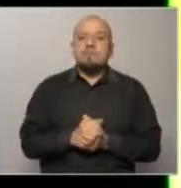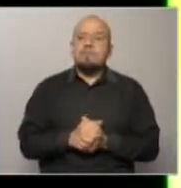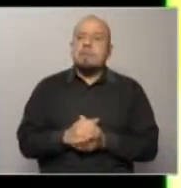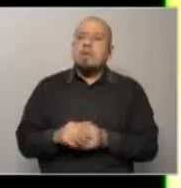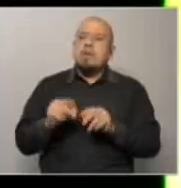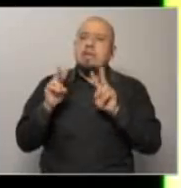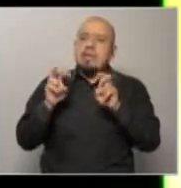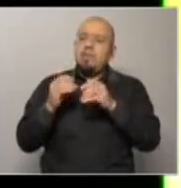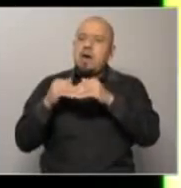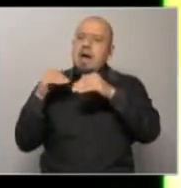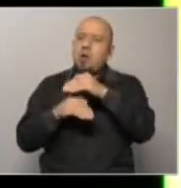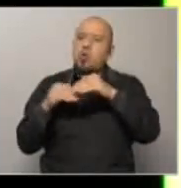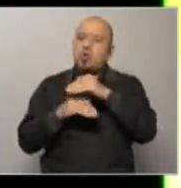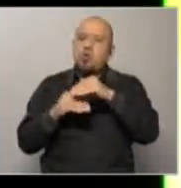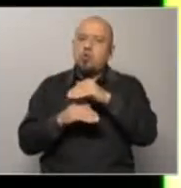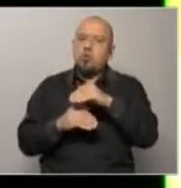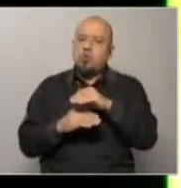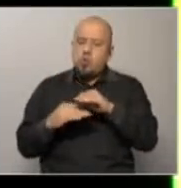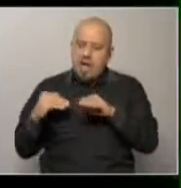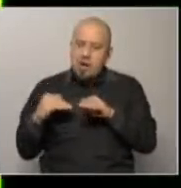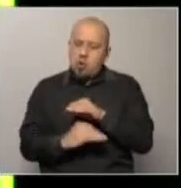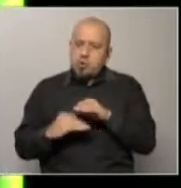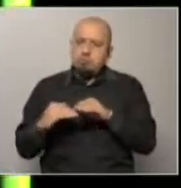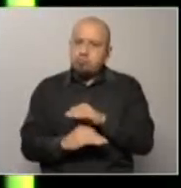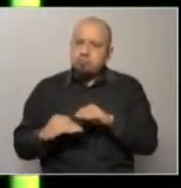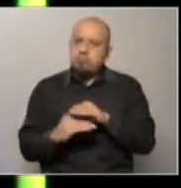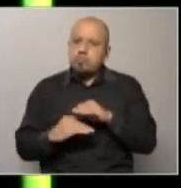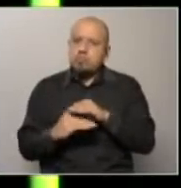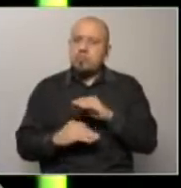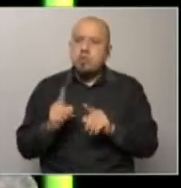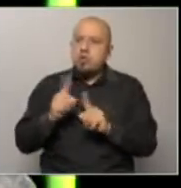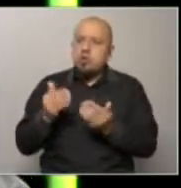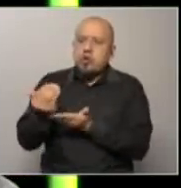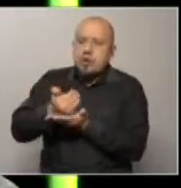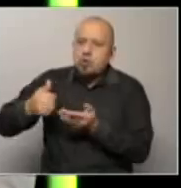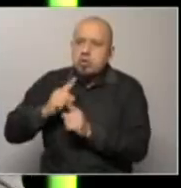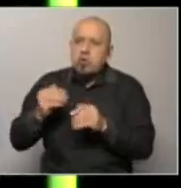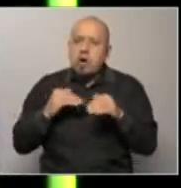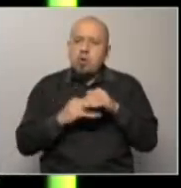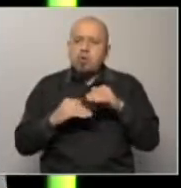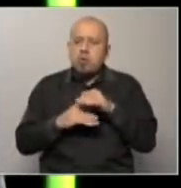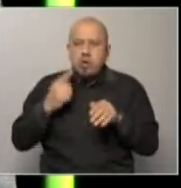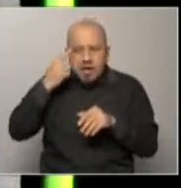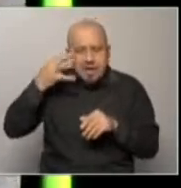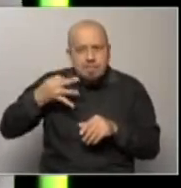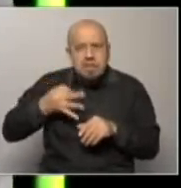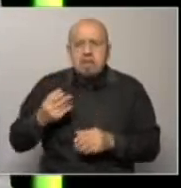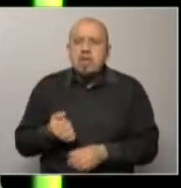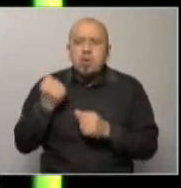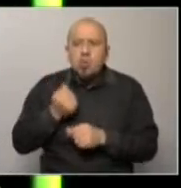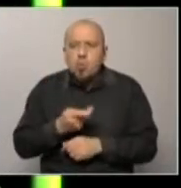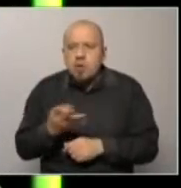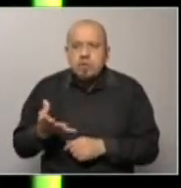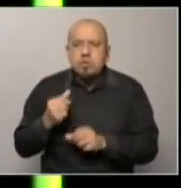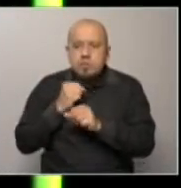ahorro que es la palabra que el gobierno vamos a ahorro y no recorte realmente ¿cuánto se puede ahorrar